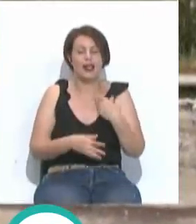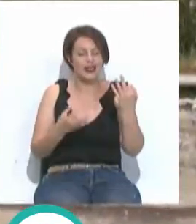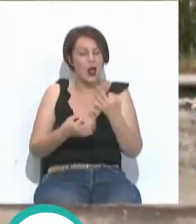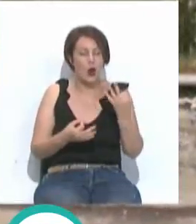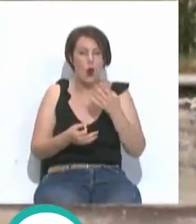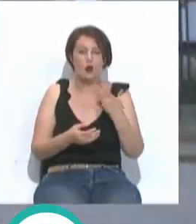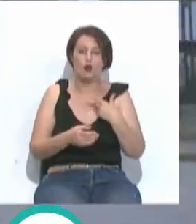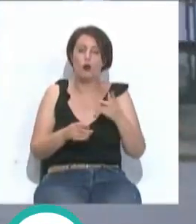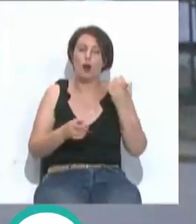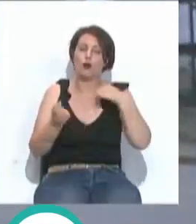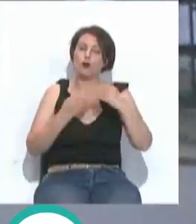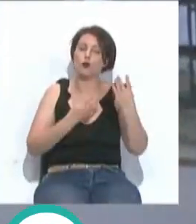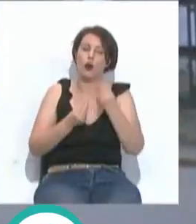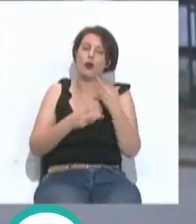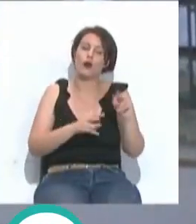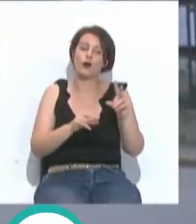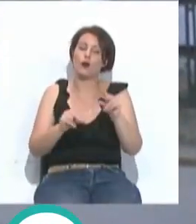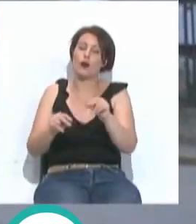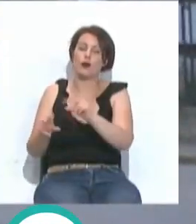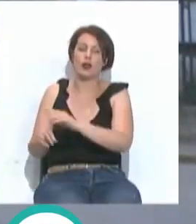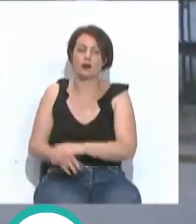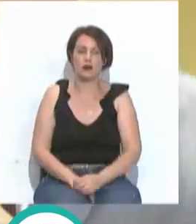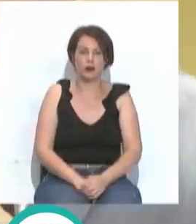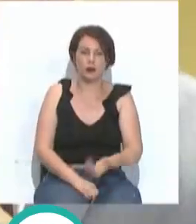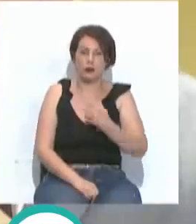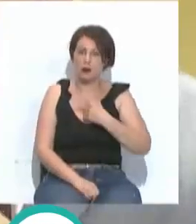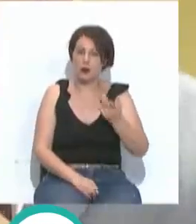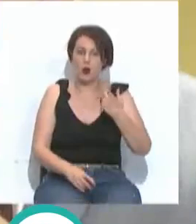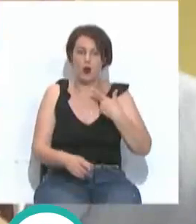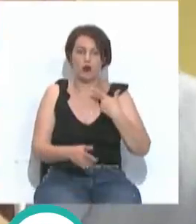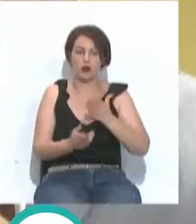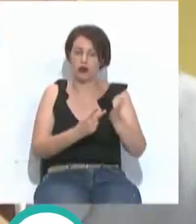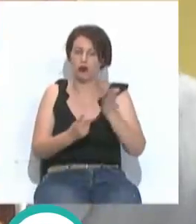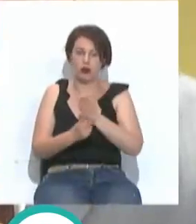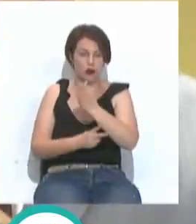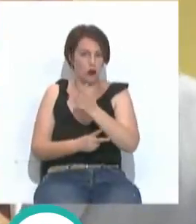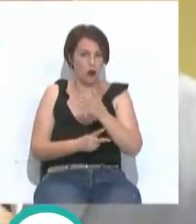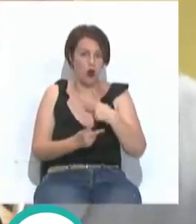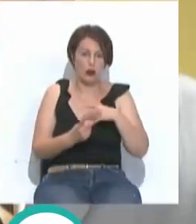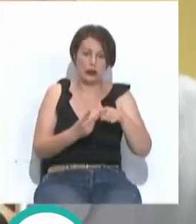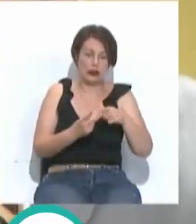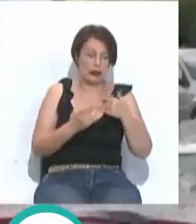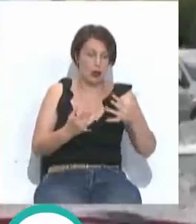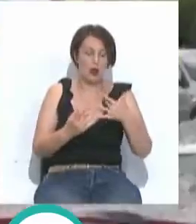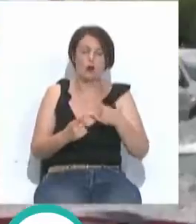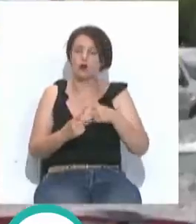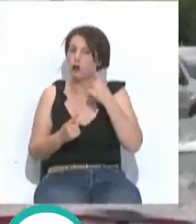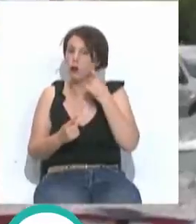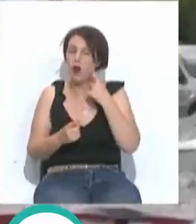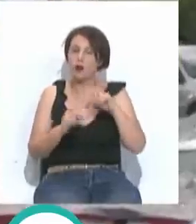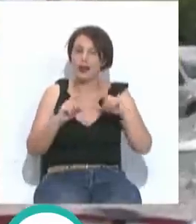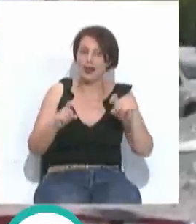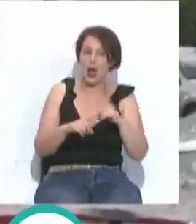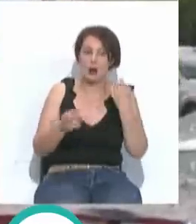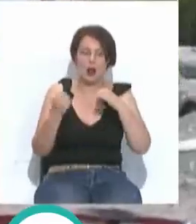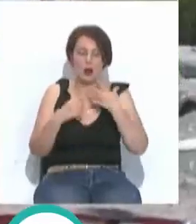fructificando muchas de las actuaciones que se llevan a cabo. No cejamos en las dos vertientes, en lo inmediato y en cotidiano, de empresas y operadores que